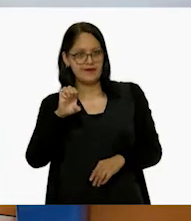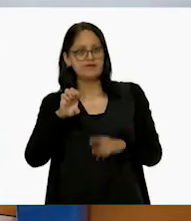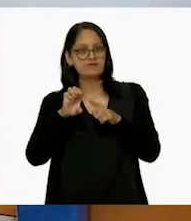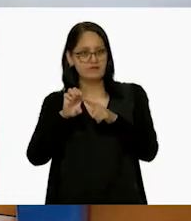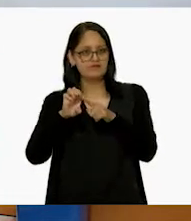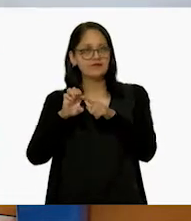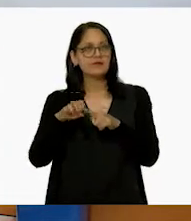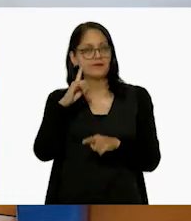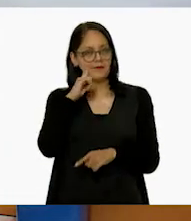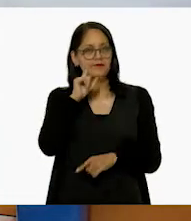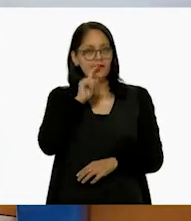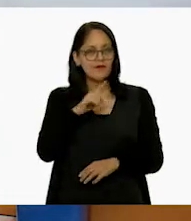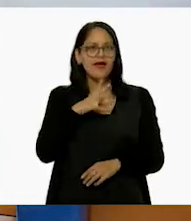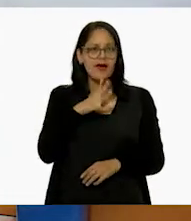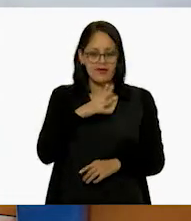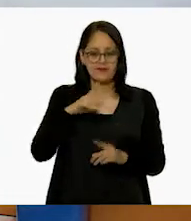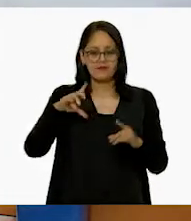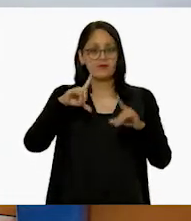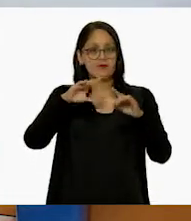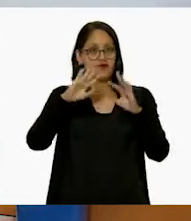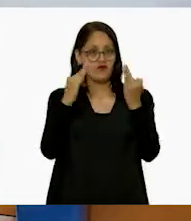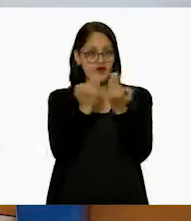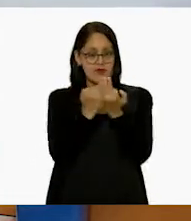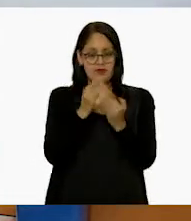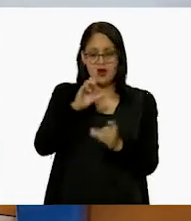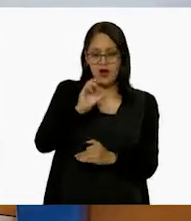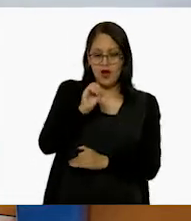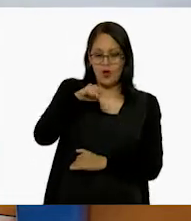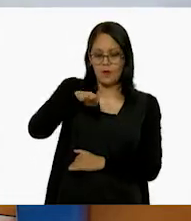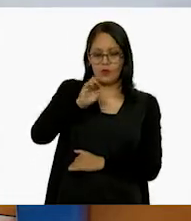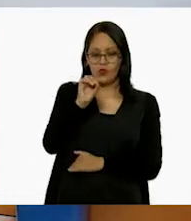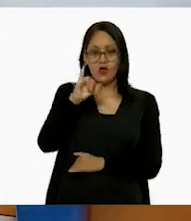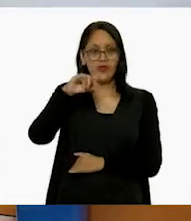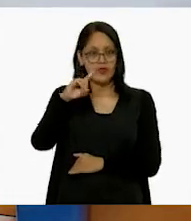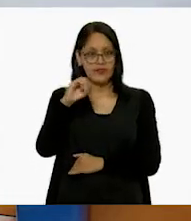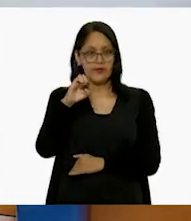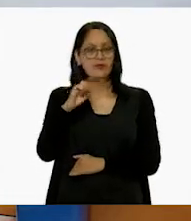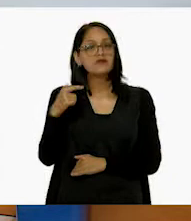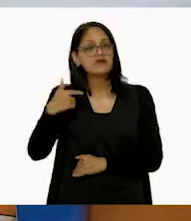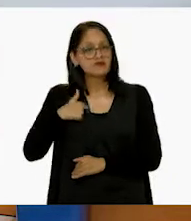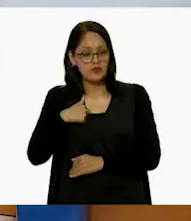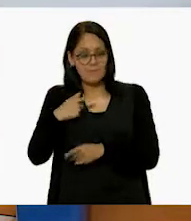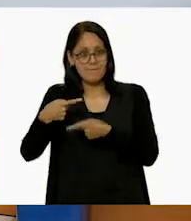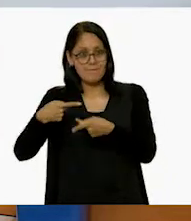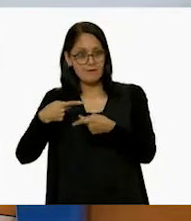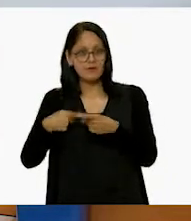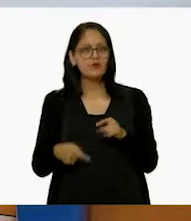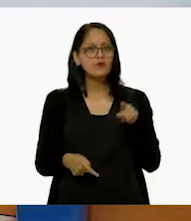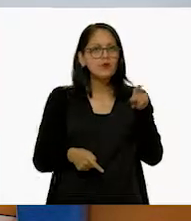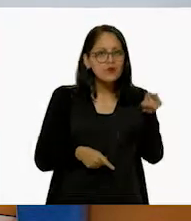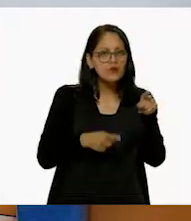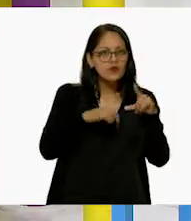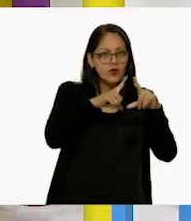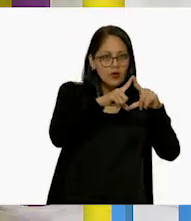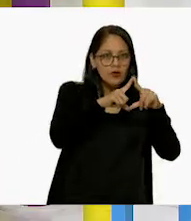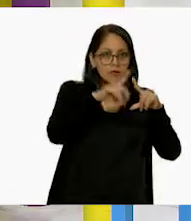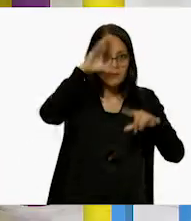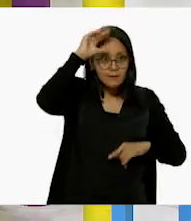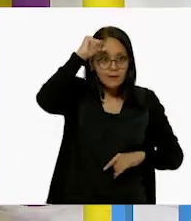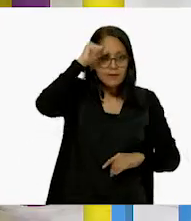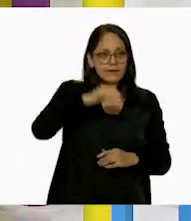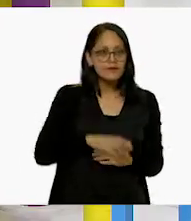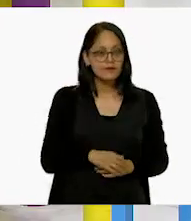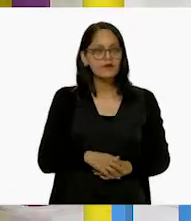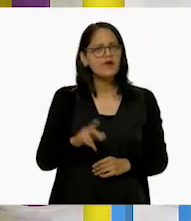Bueno, tenemos entonces el rombo y el romboide. ¿Qué te parece si yo hago el romboide y tú haces el rombo? ¡Perfecto! ¿Y